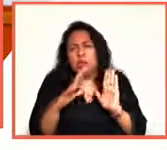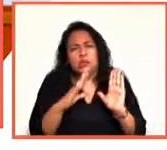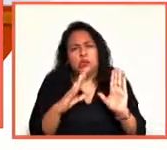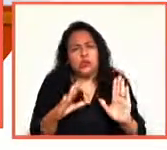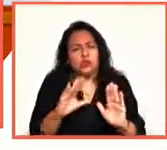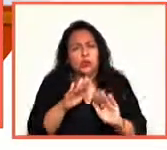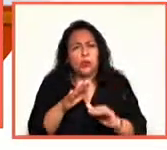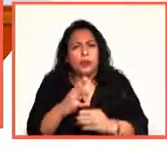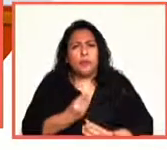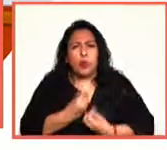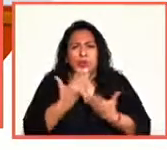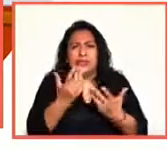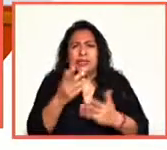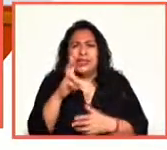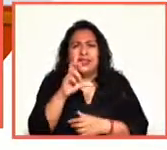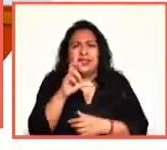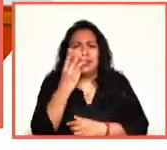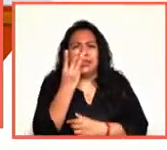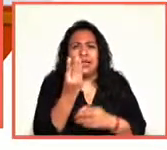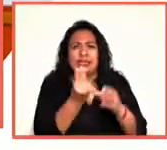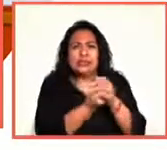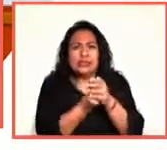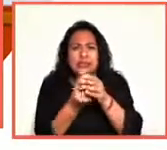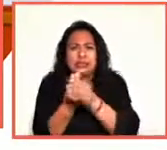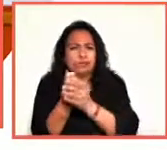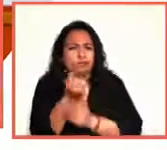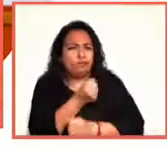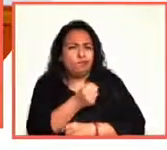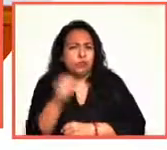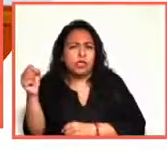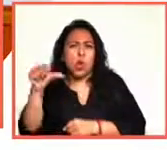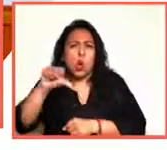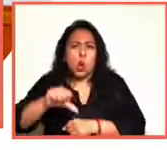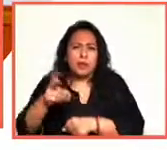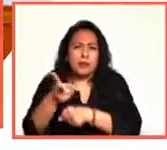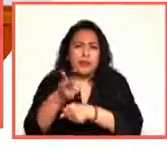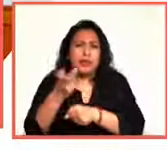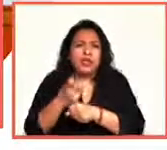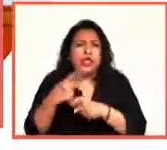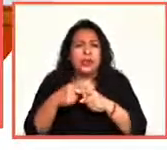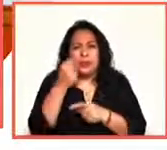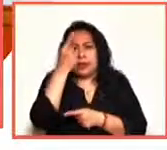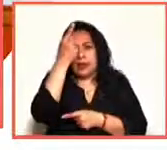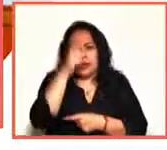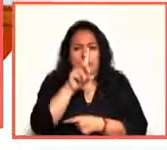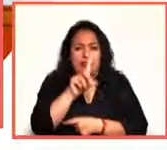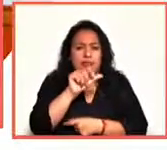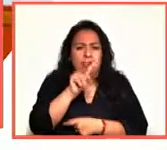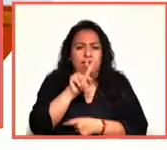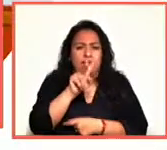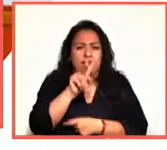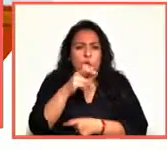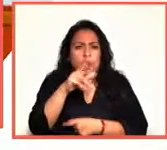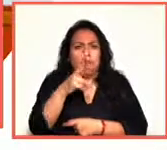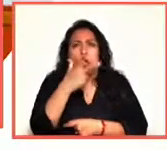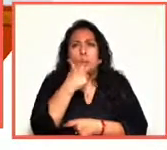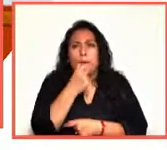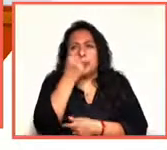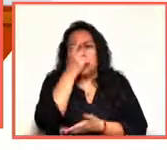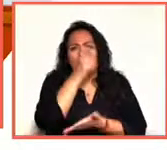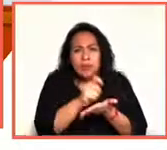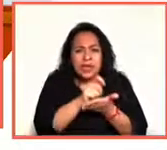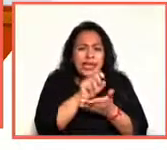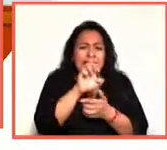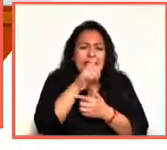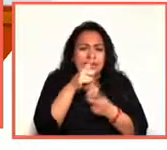33 lecciones magistrales. Con nosotros, su autor, David Huerta, poeta, ensayista, editor y traductor, ganador del